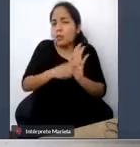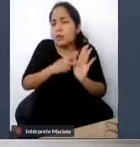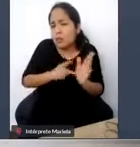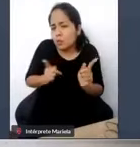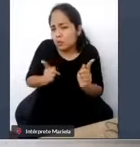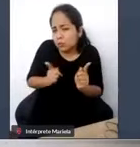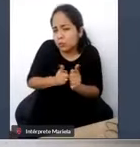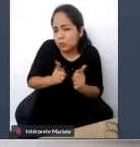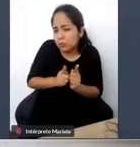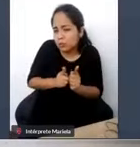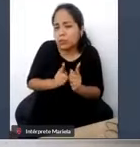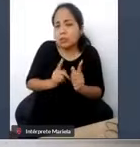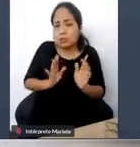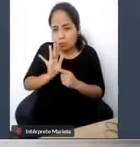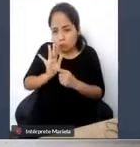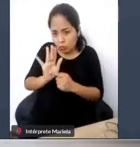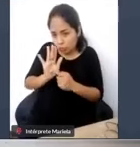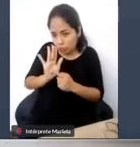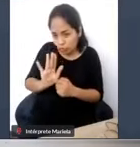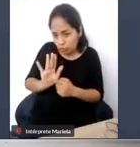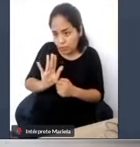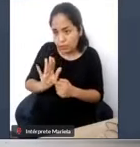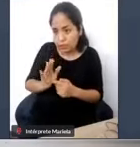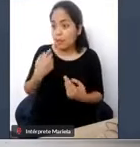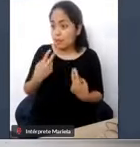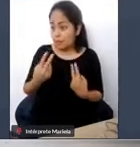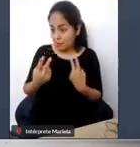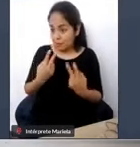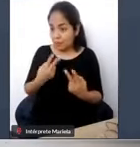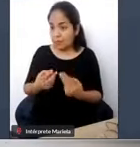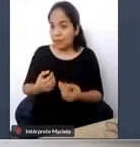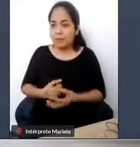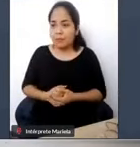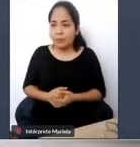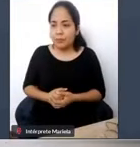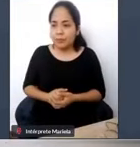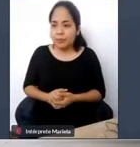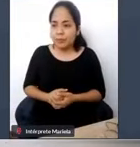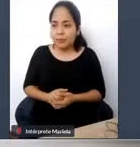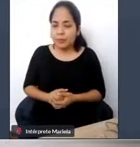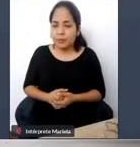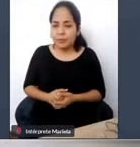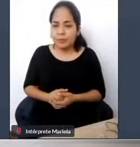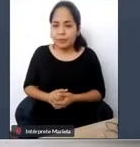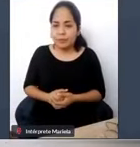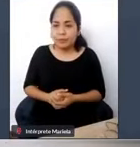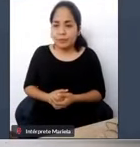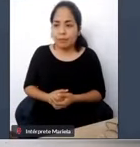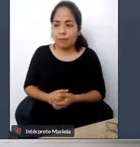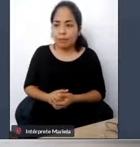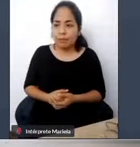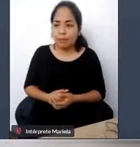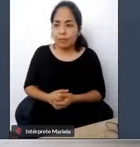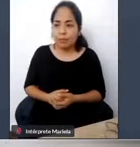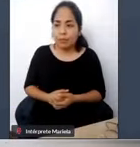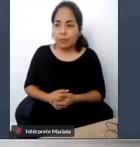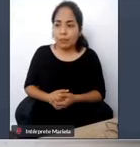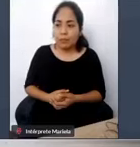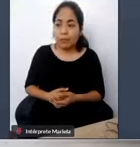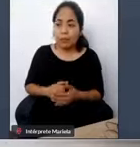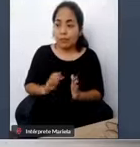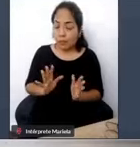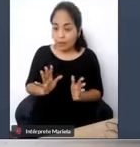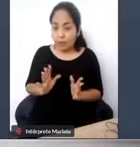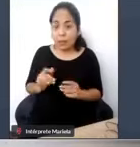segundos nada más, que seguramente ya se está viendo, en donde el software detecta cada tipo de